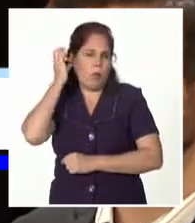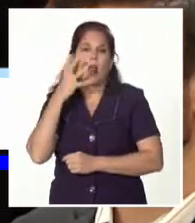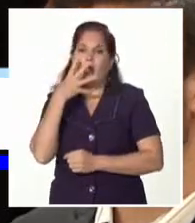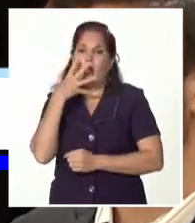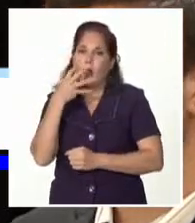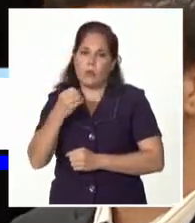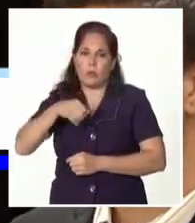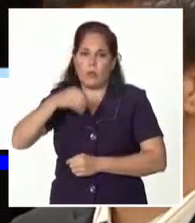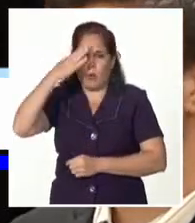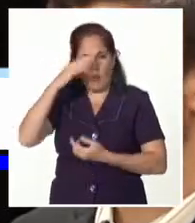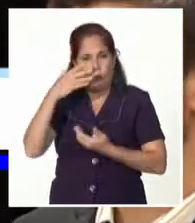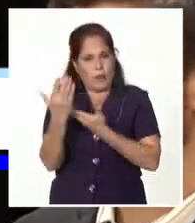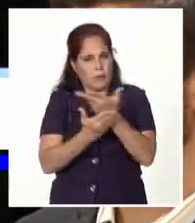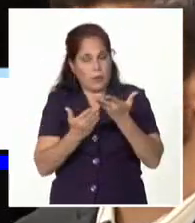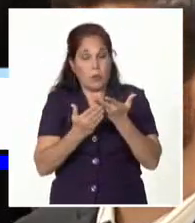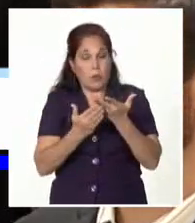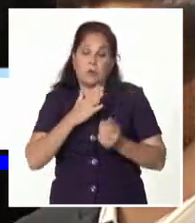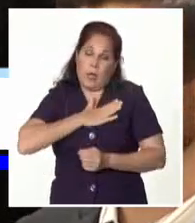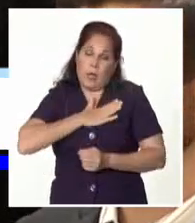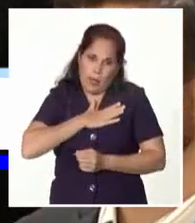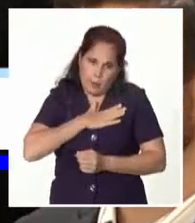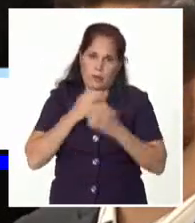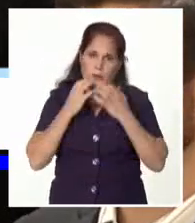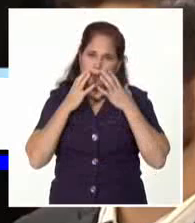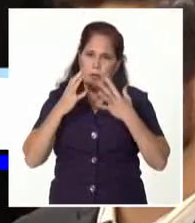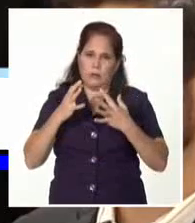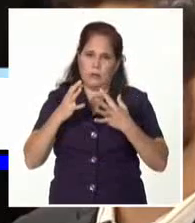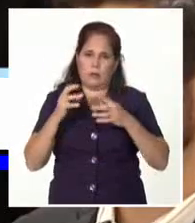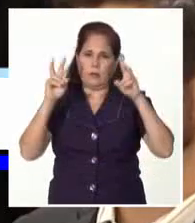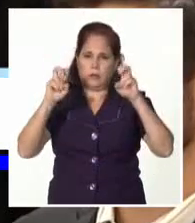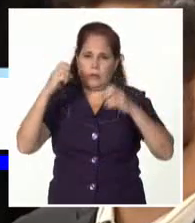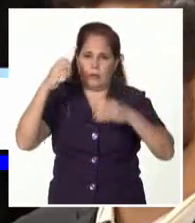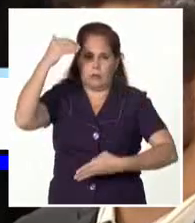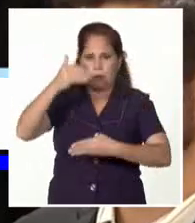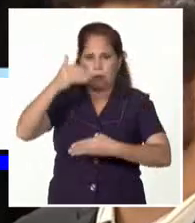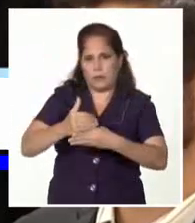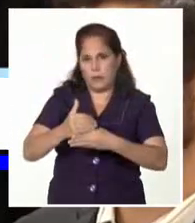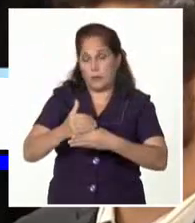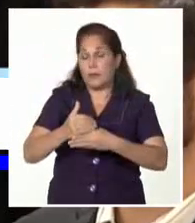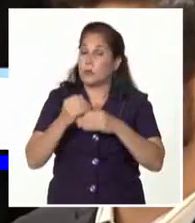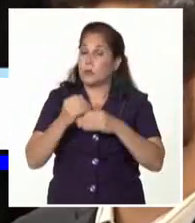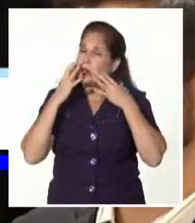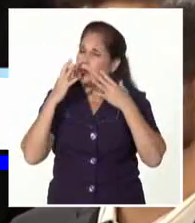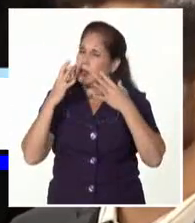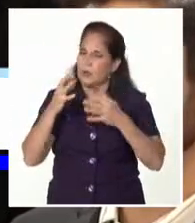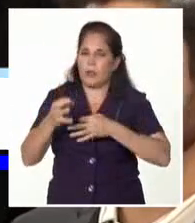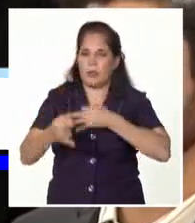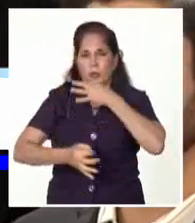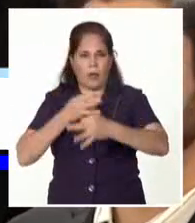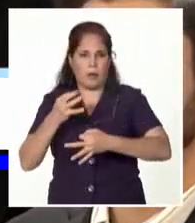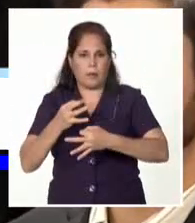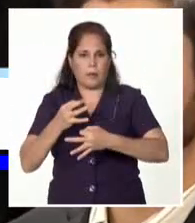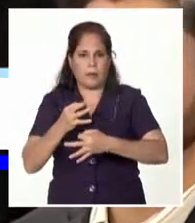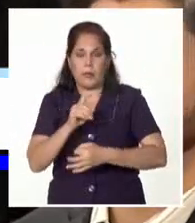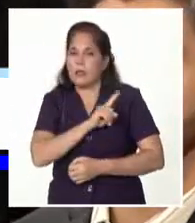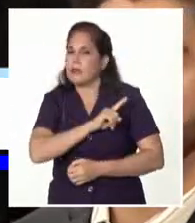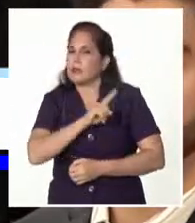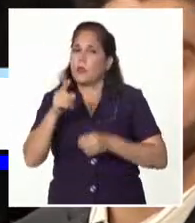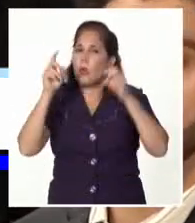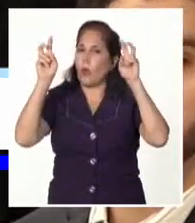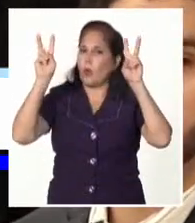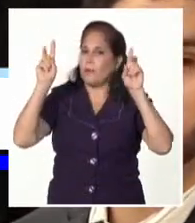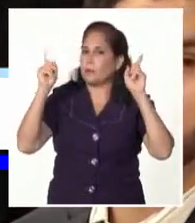Yo creo mucho en este país y creo que el tema del bloqueo, eso es algo importante que quiero decir, no es más un tema político.